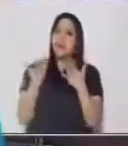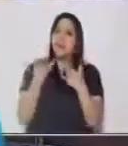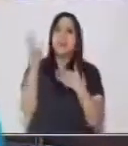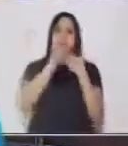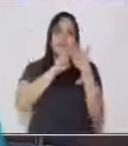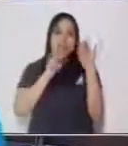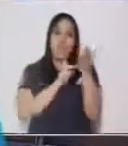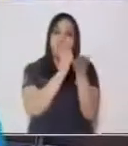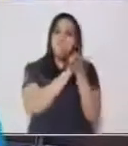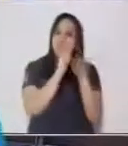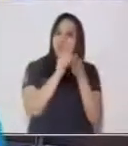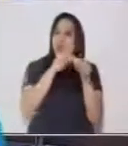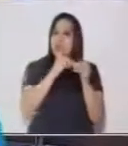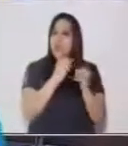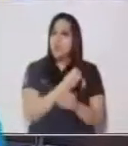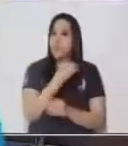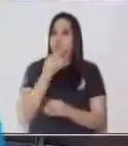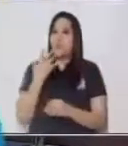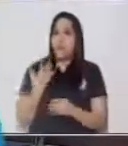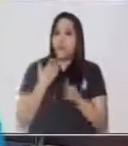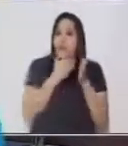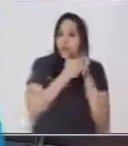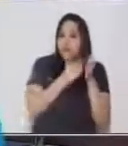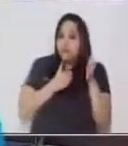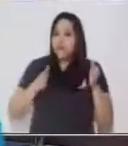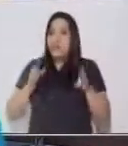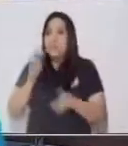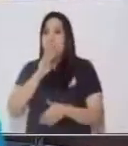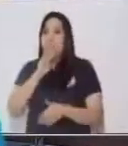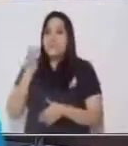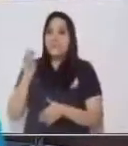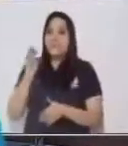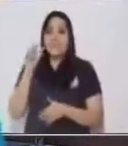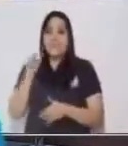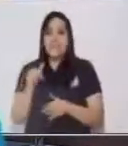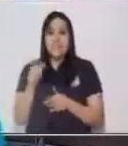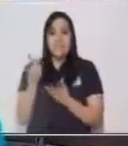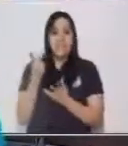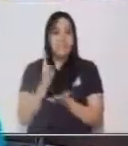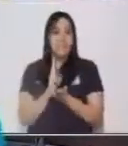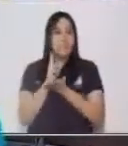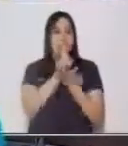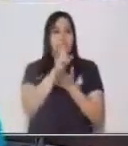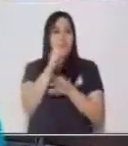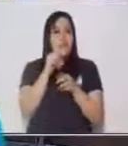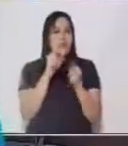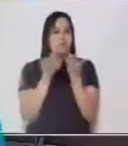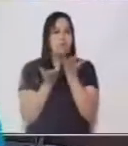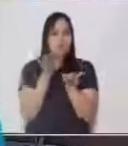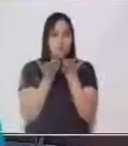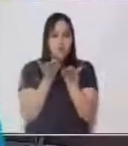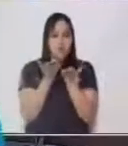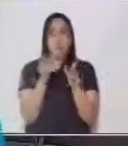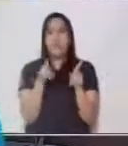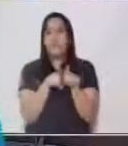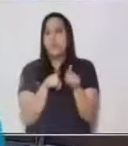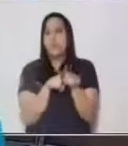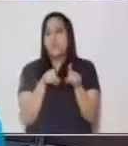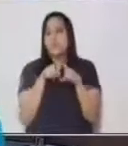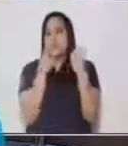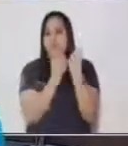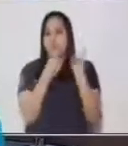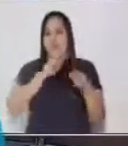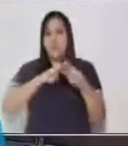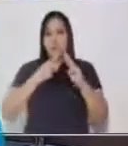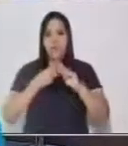y escritura de los números hasta 300 aplicando el valor relativo del área de Matemáticas para Primero Primaria.